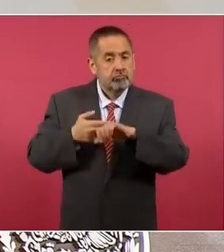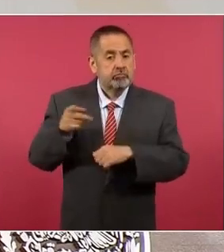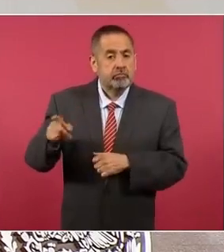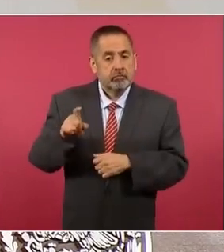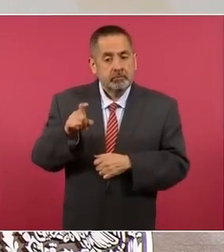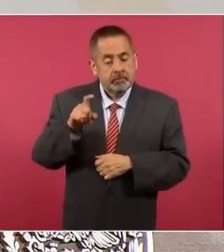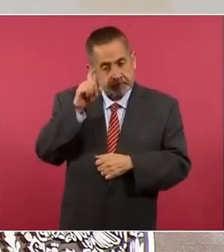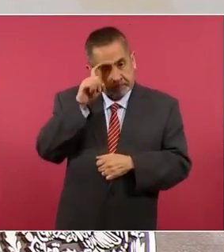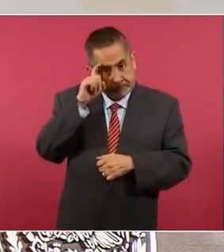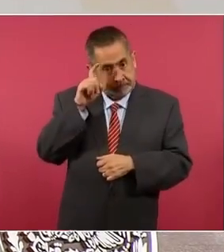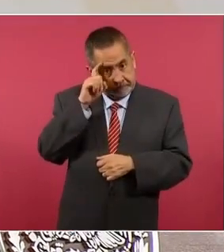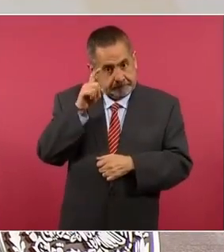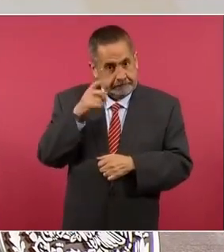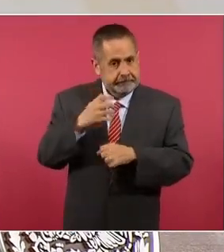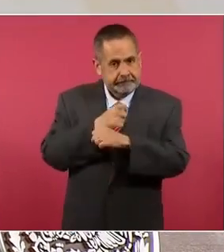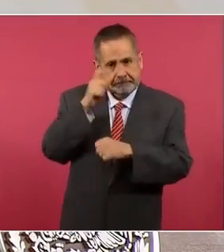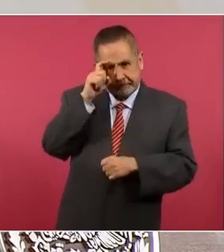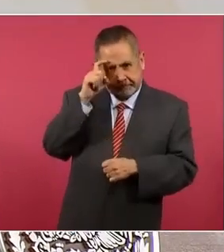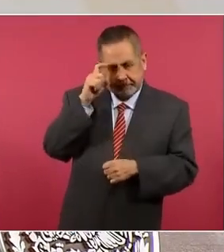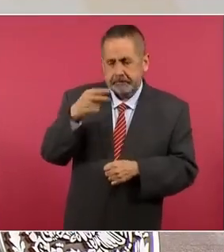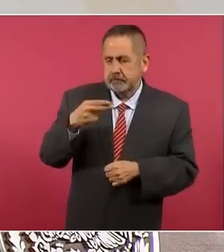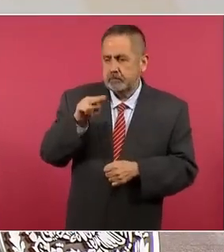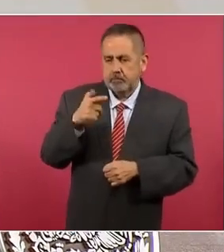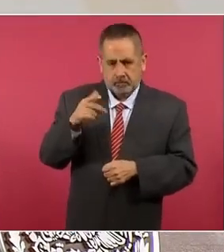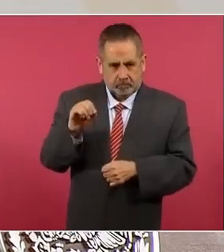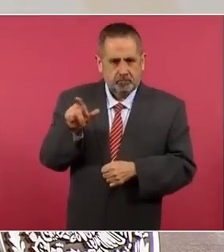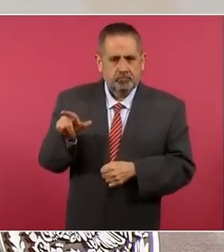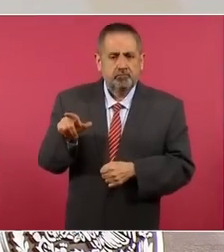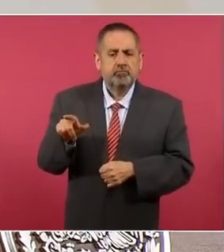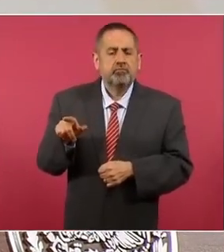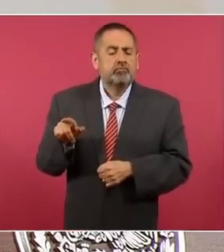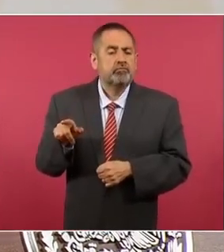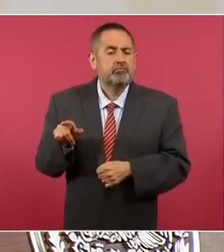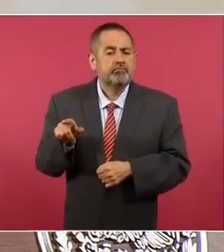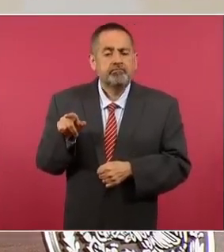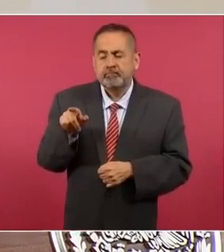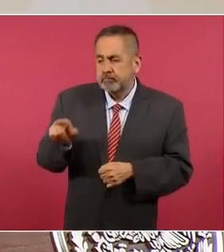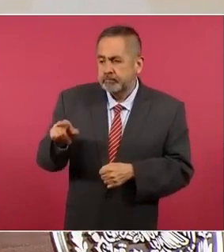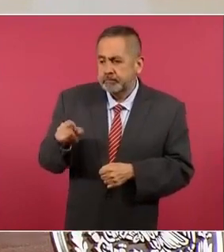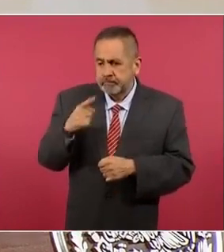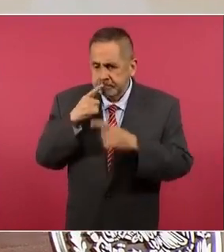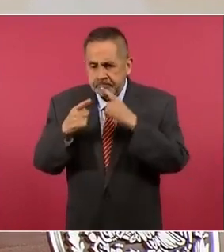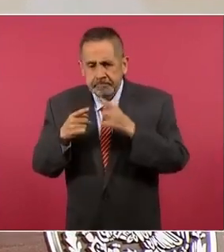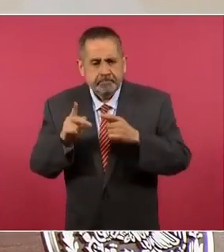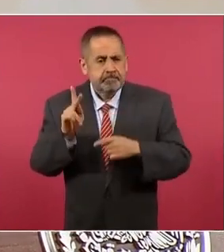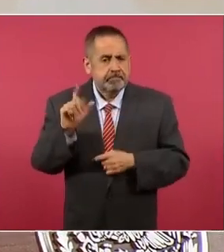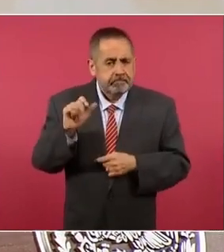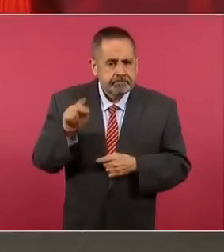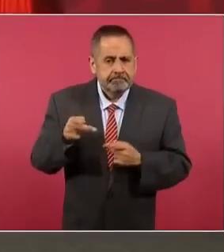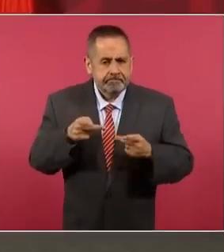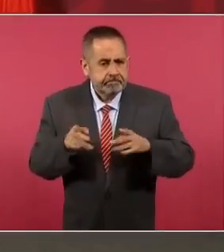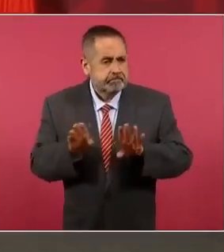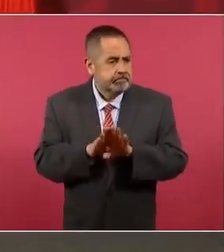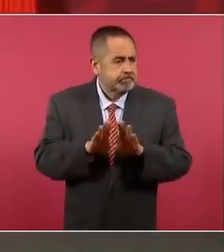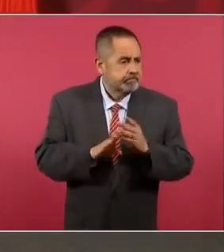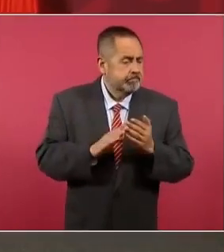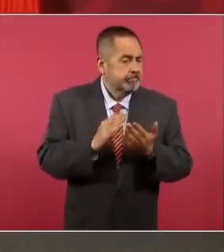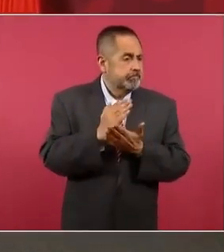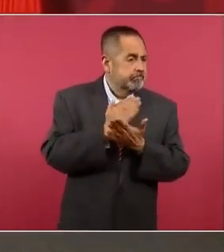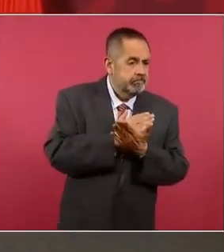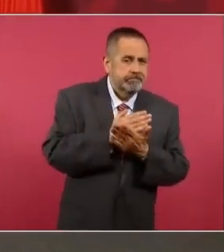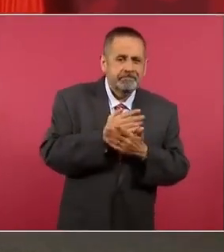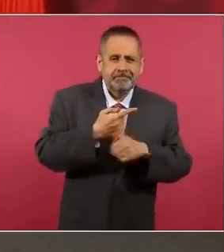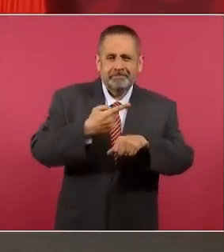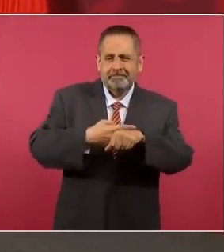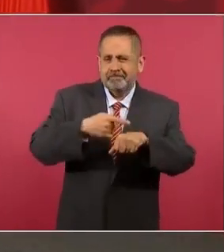toda la estrategia que tiene que ver con la prevención de epidemias,